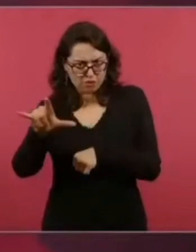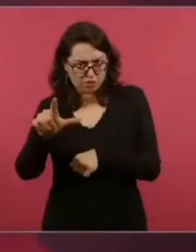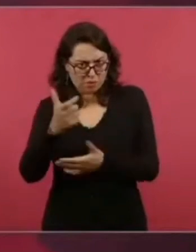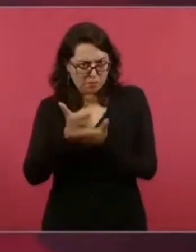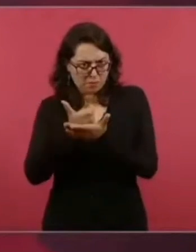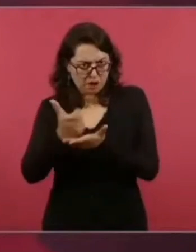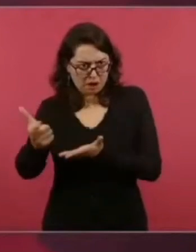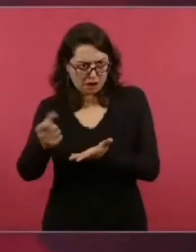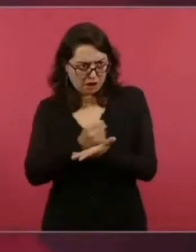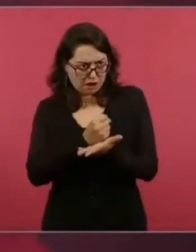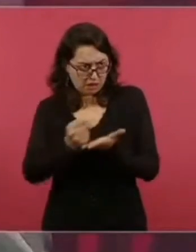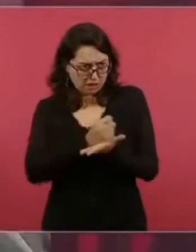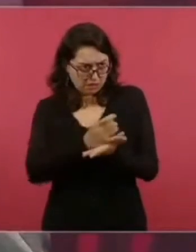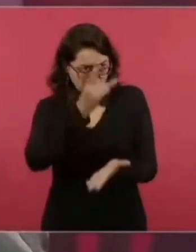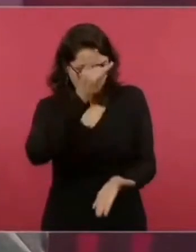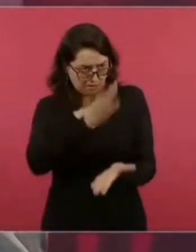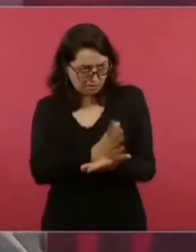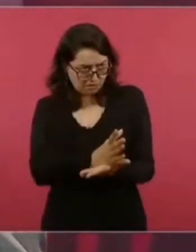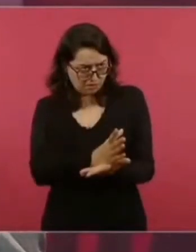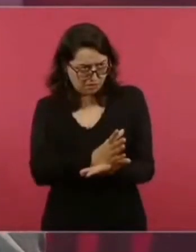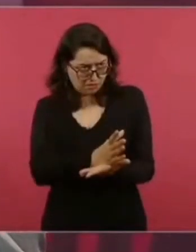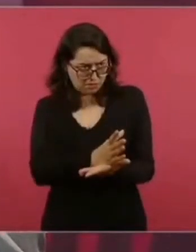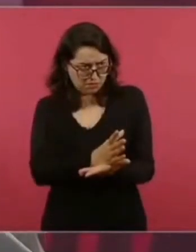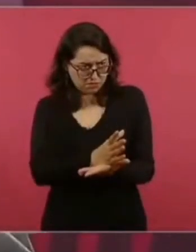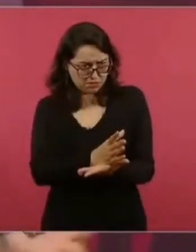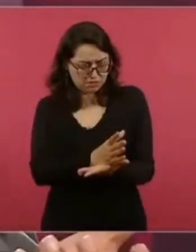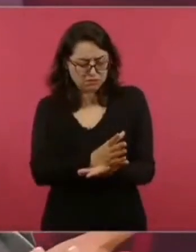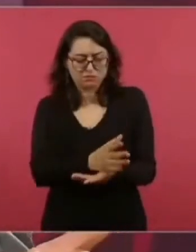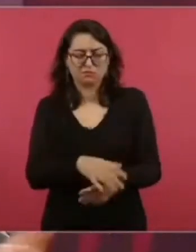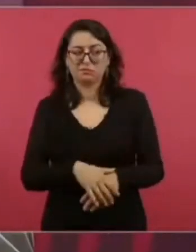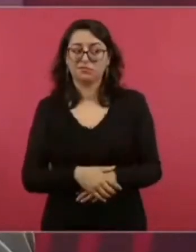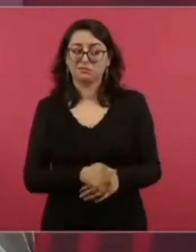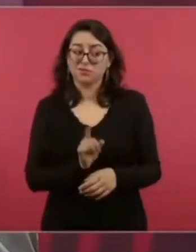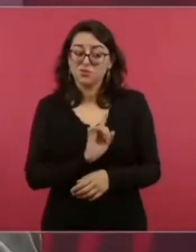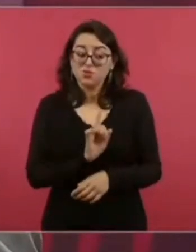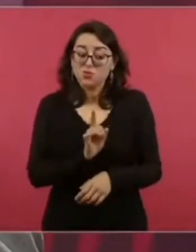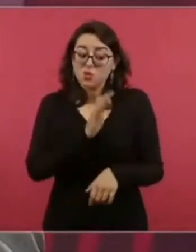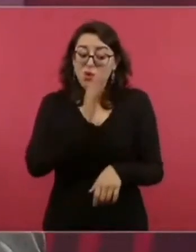puede viajar en avión, pues no.